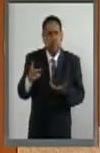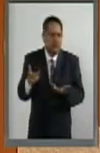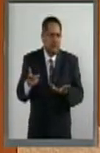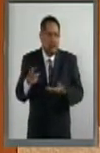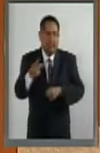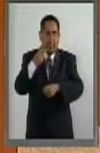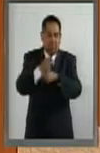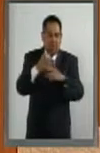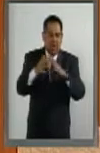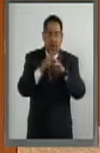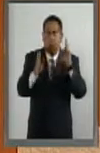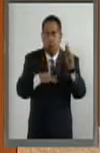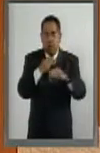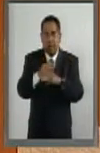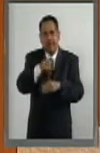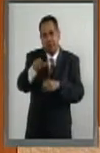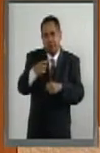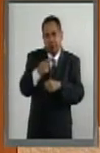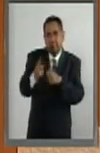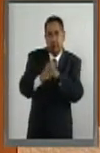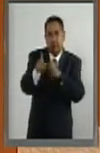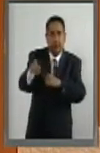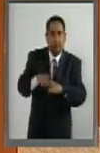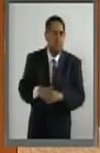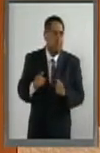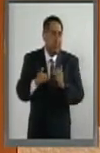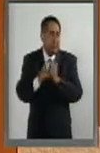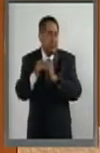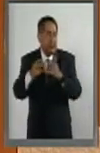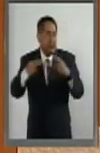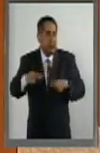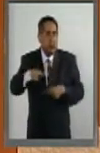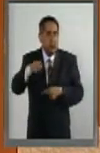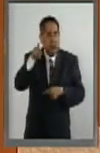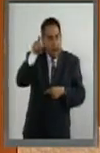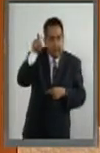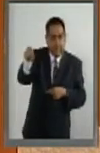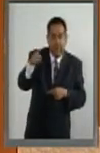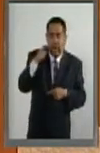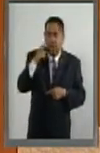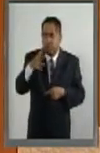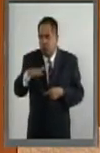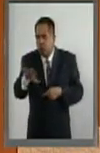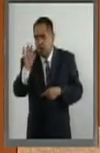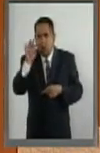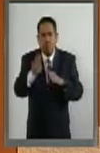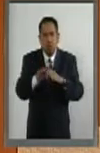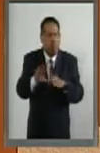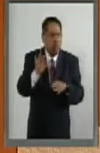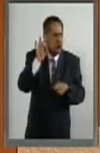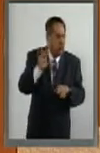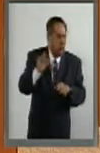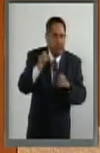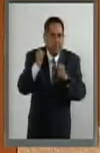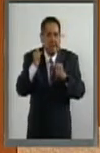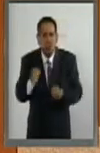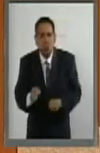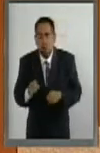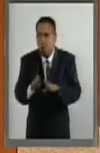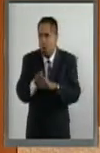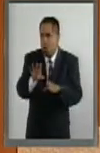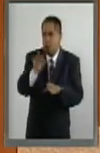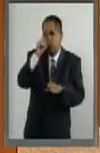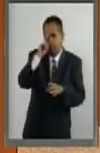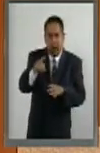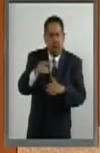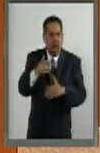Segunda Guerra Mundial. Hoy son miles de personas las que están buscando una opción segura, una opción